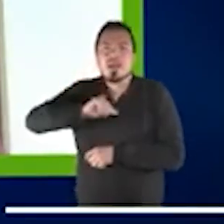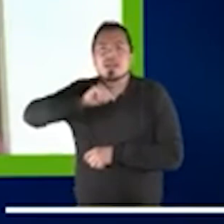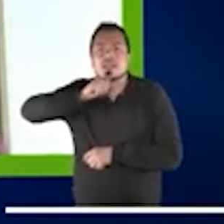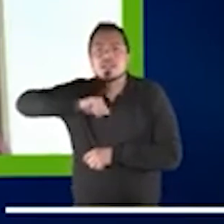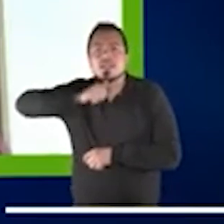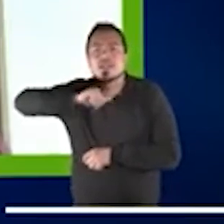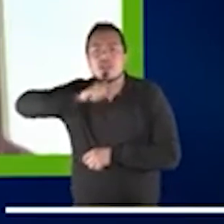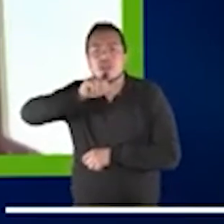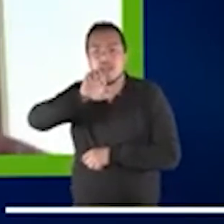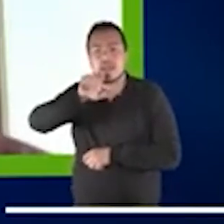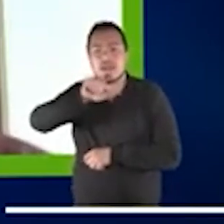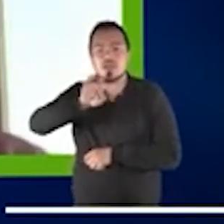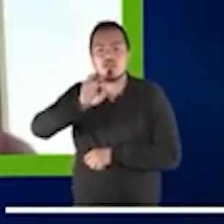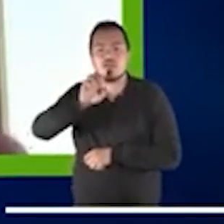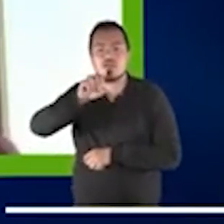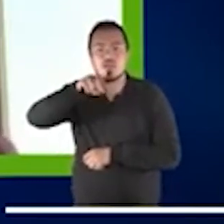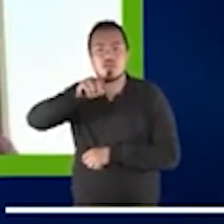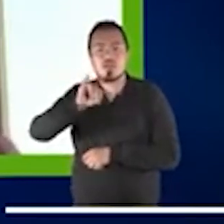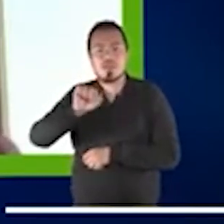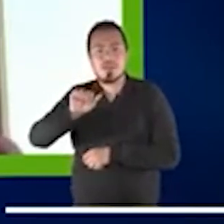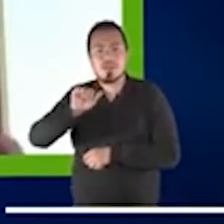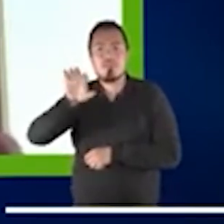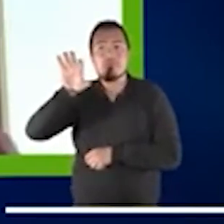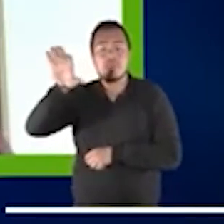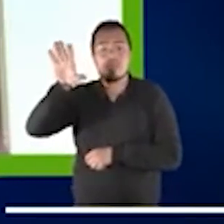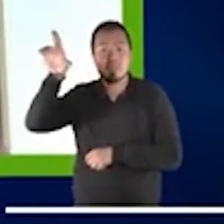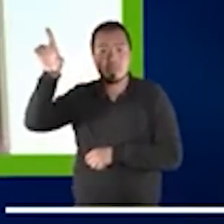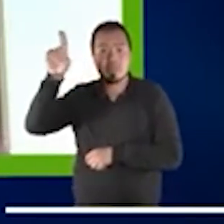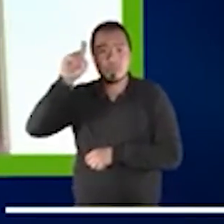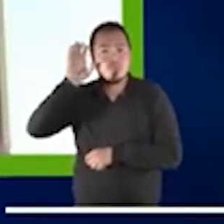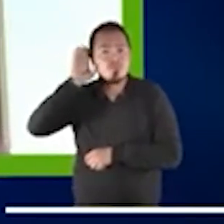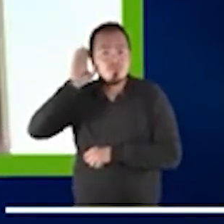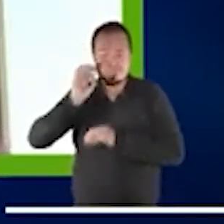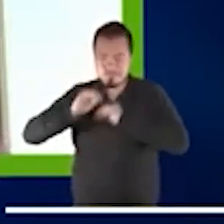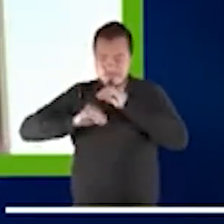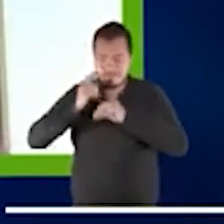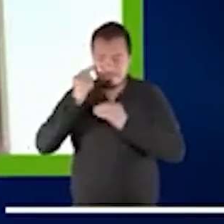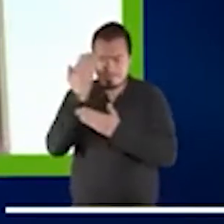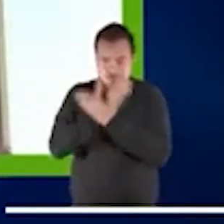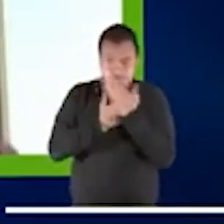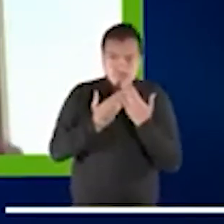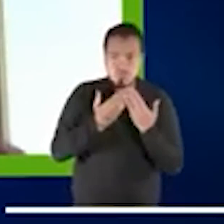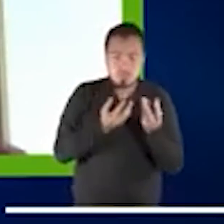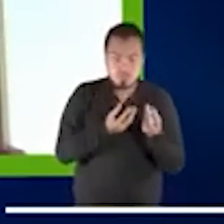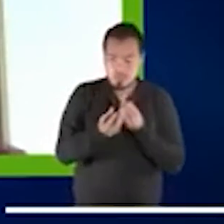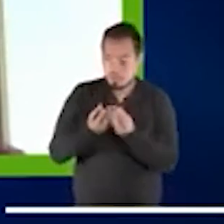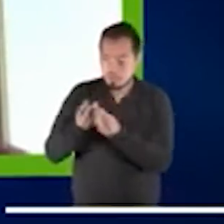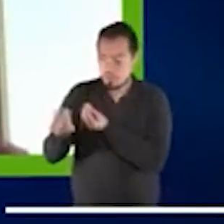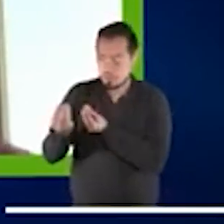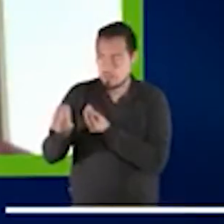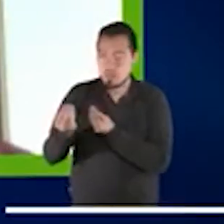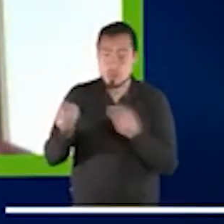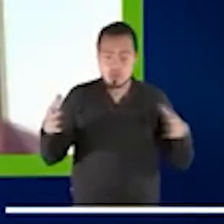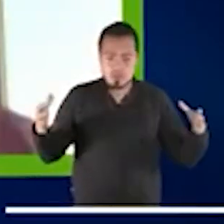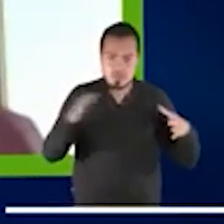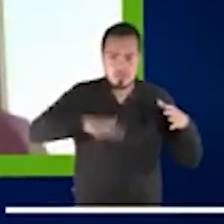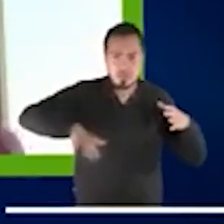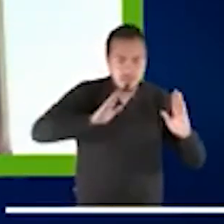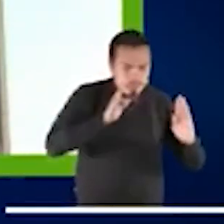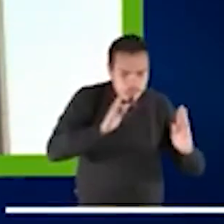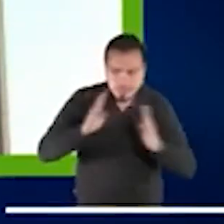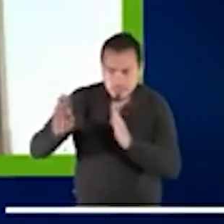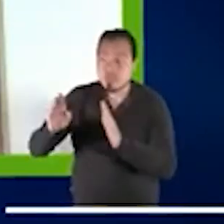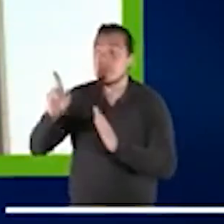que habían violado las normativas de no reunirse en grupos. Y entonces, los servicios de justicia reparativa fueron ahí presentes